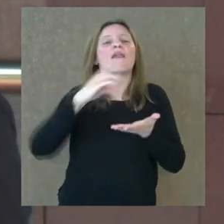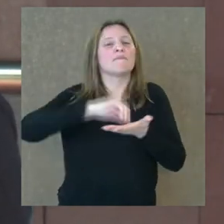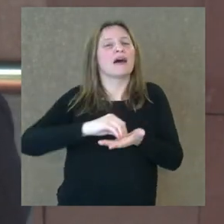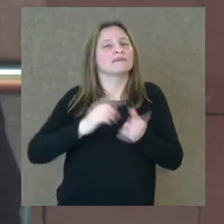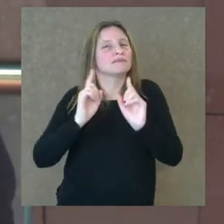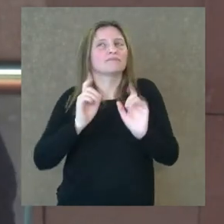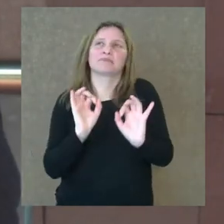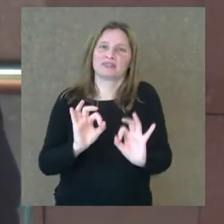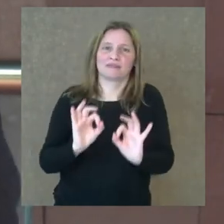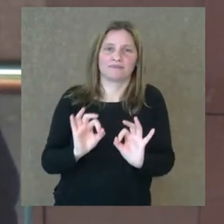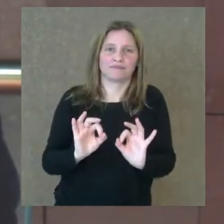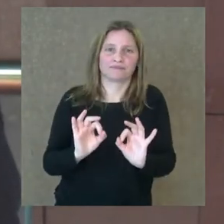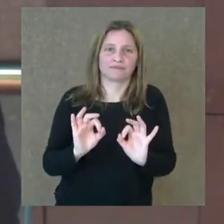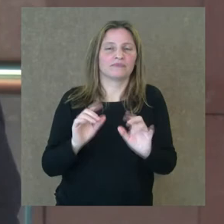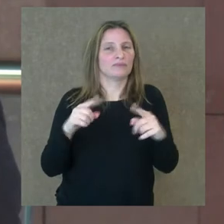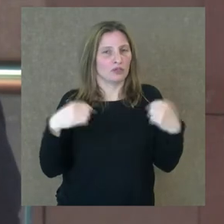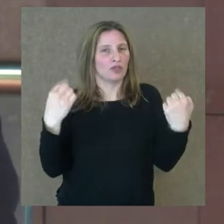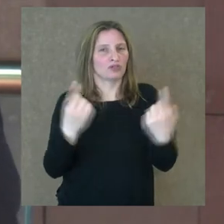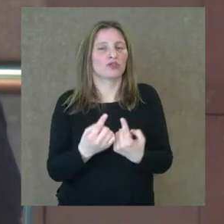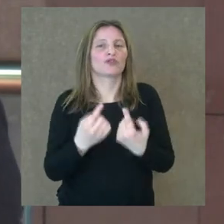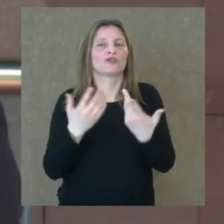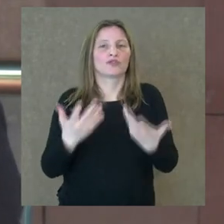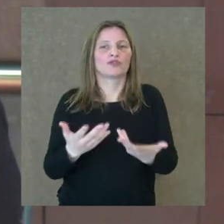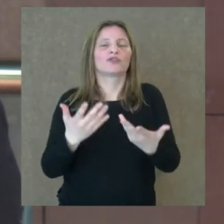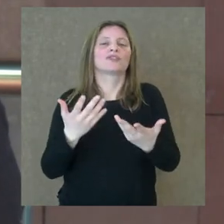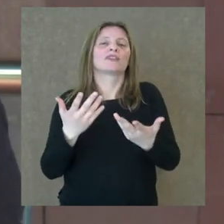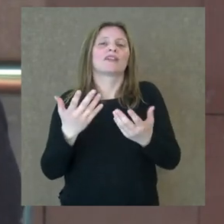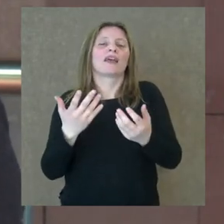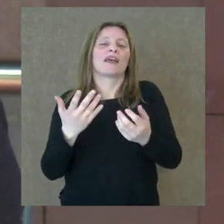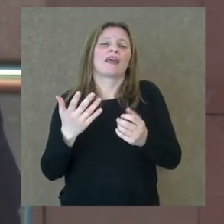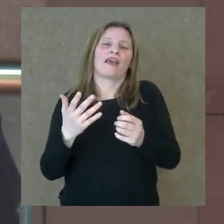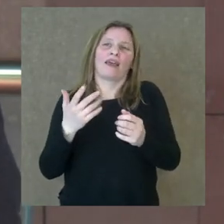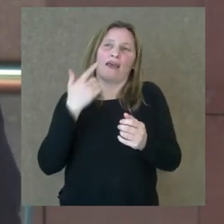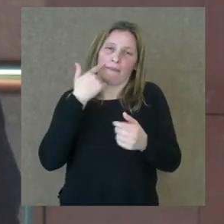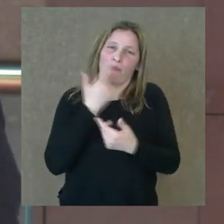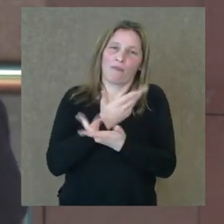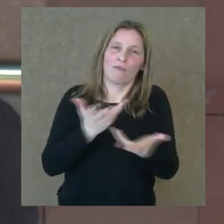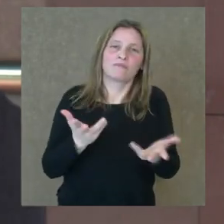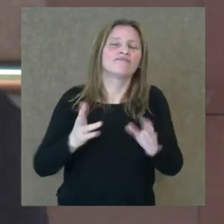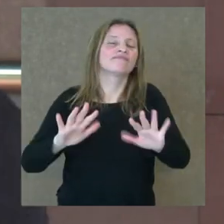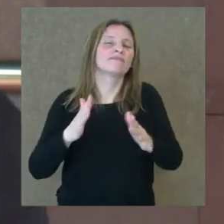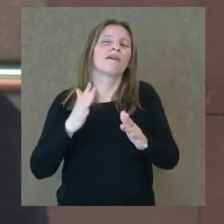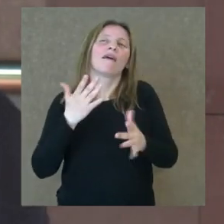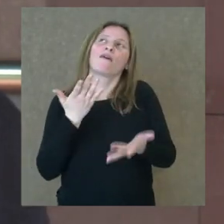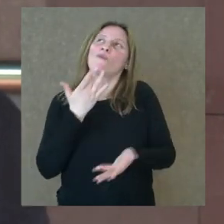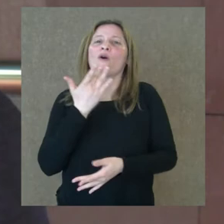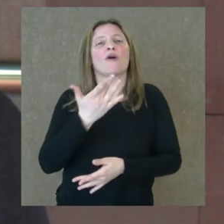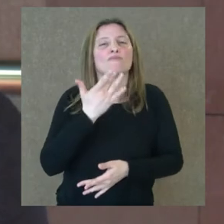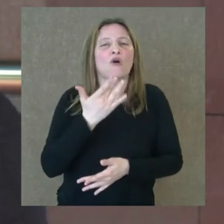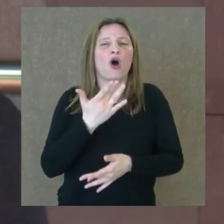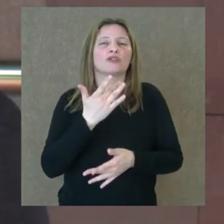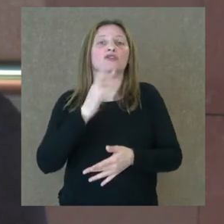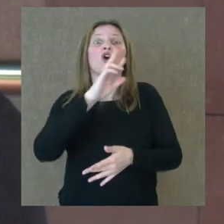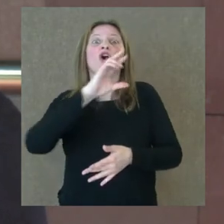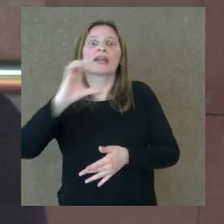hay una cosa muy particular que los vamos a llevar, la Osodre y los solistas, por un hermoso